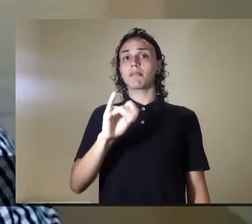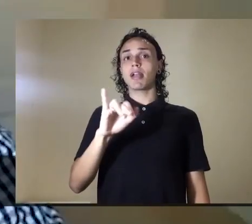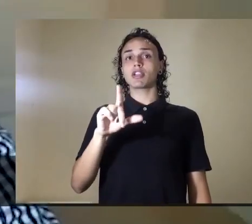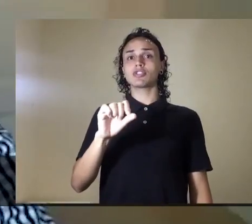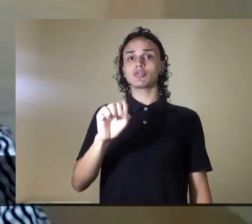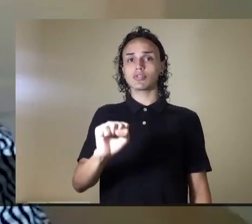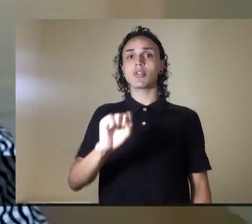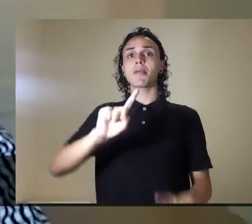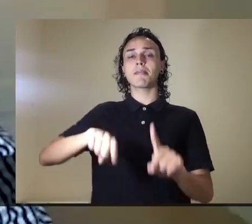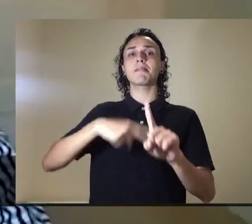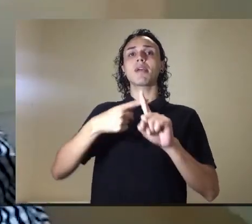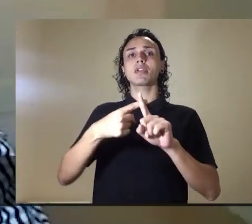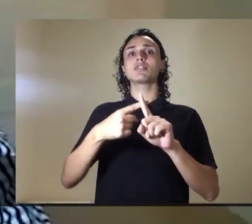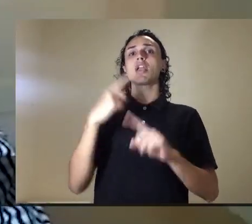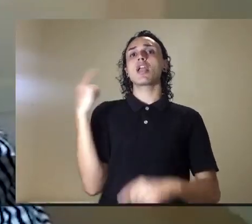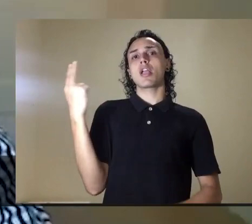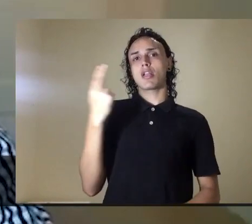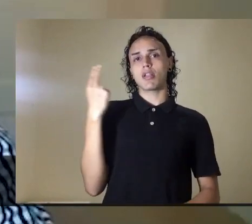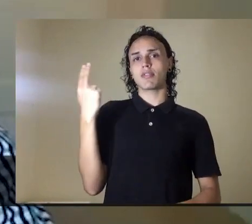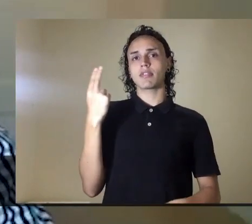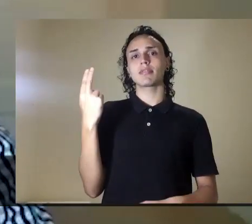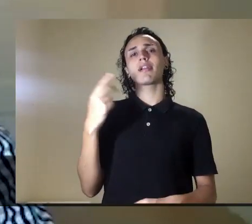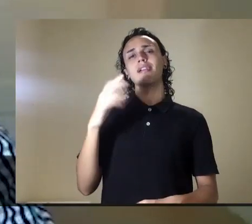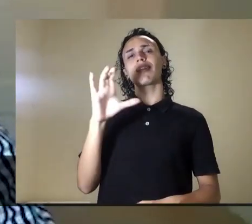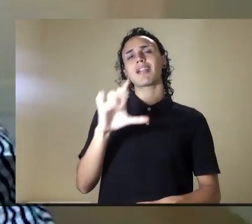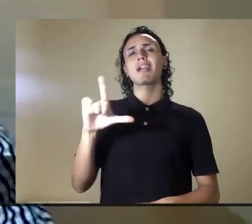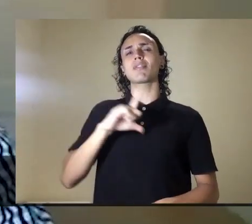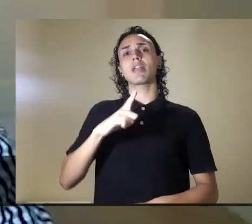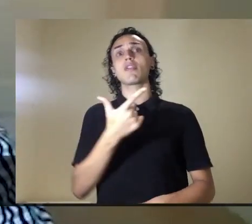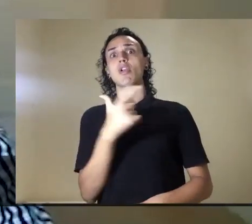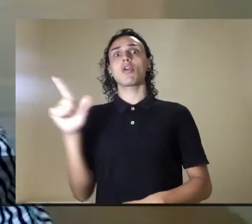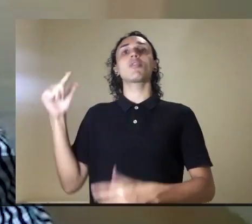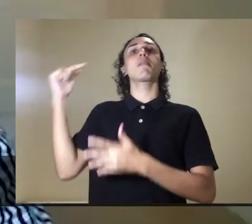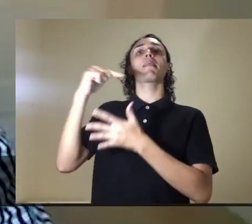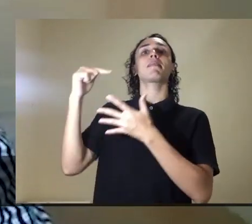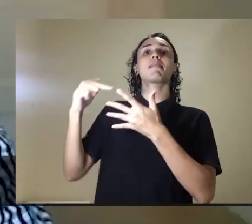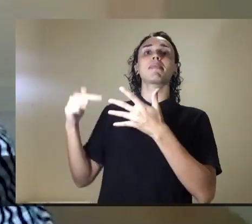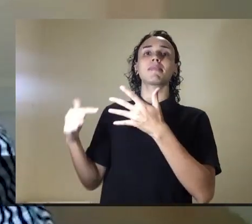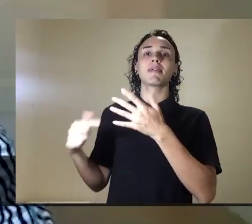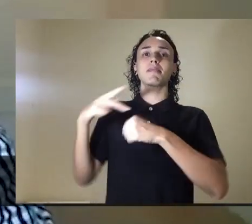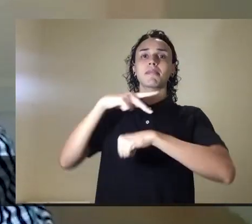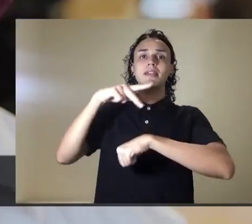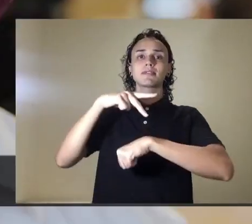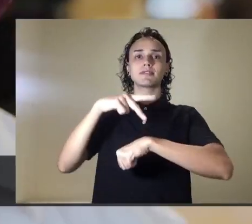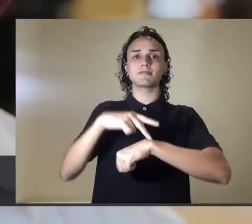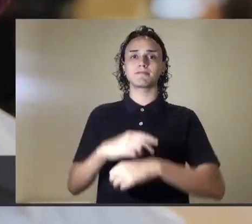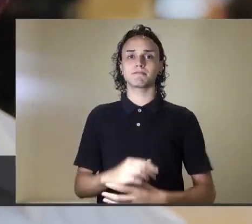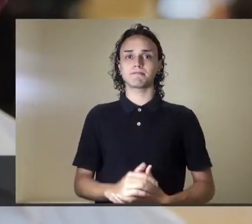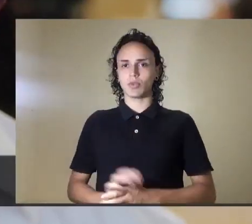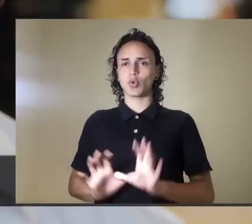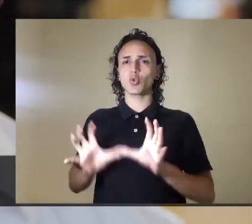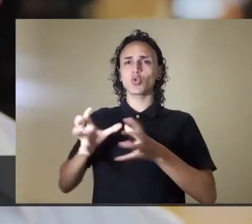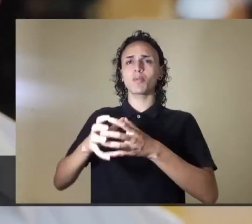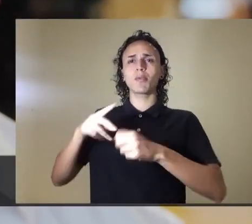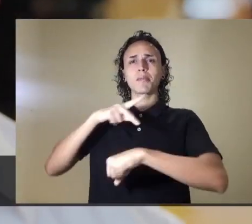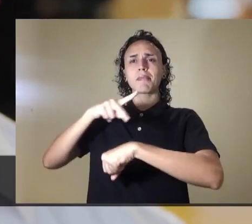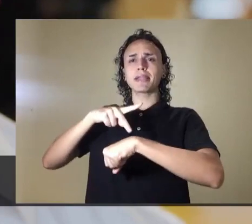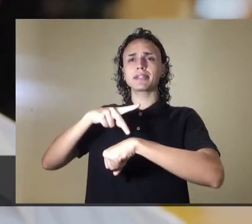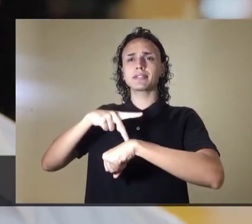Hay muchos más evidentemente y entre los que se encuentran mejor Dinamarca,